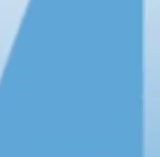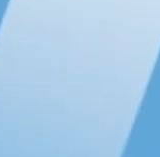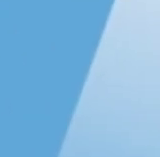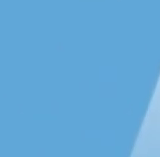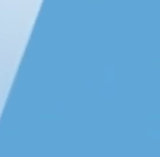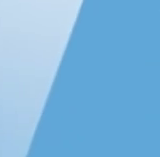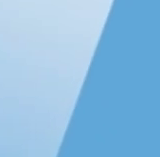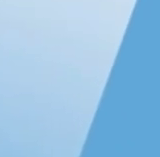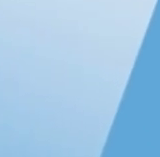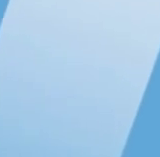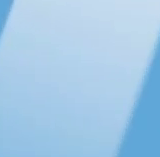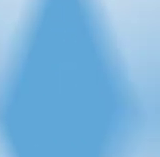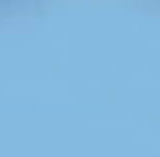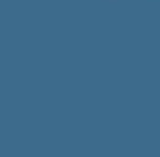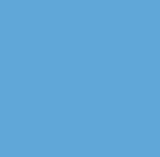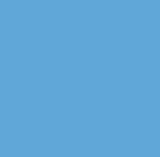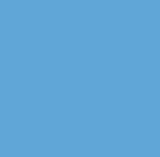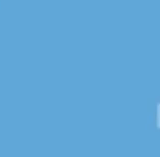Continuamos.